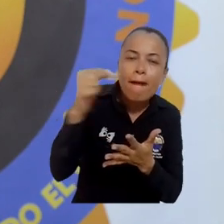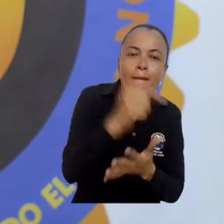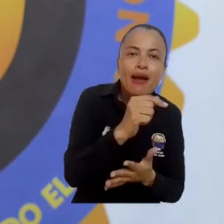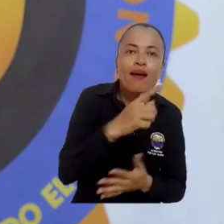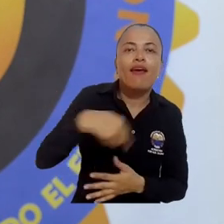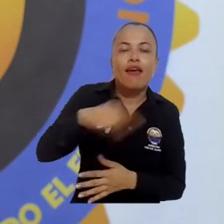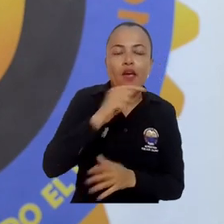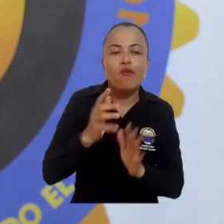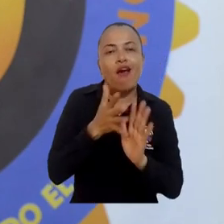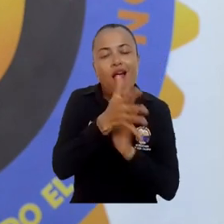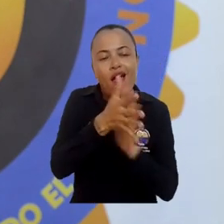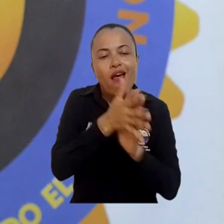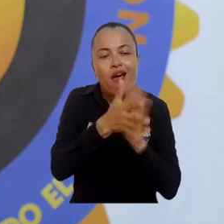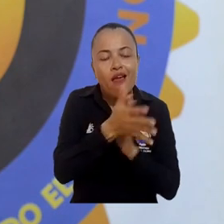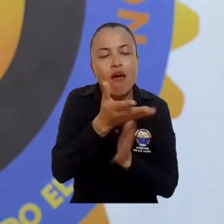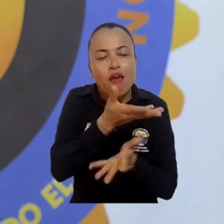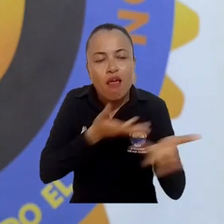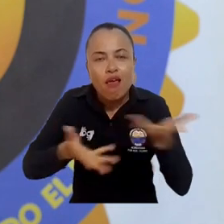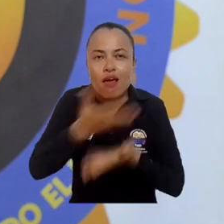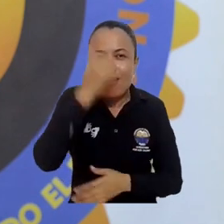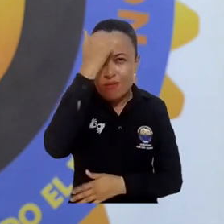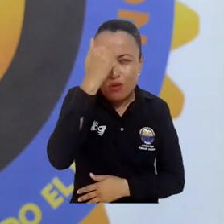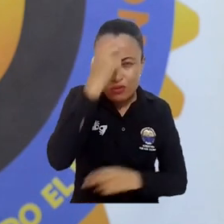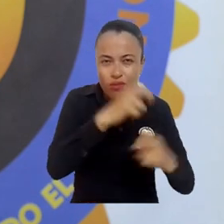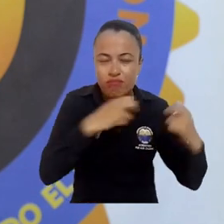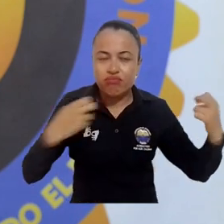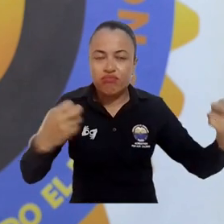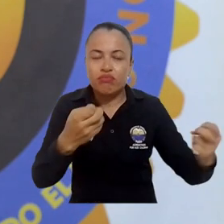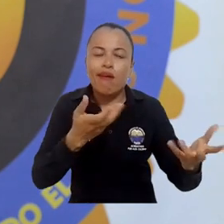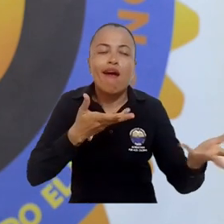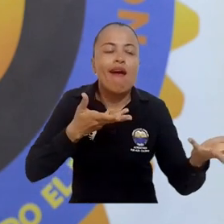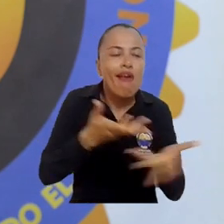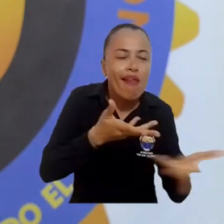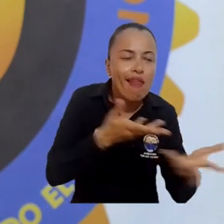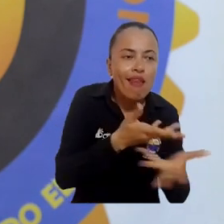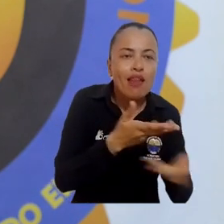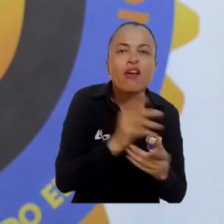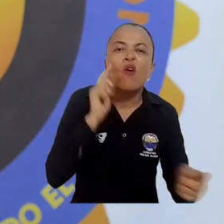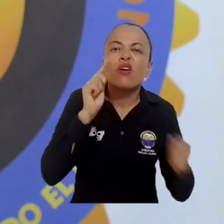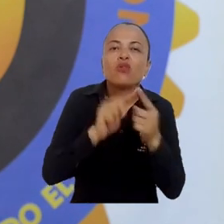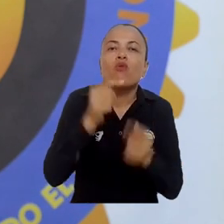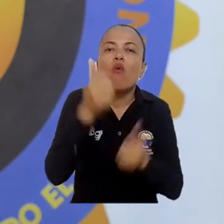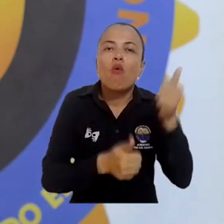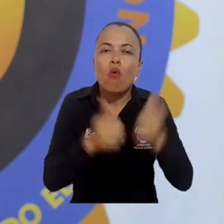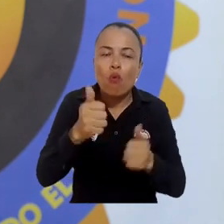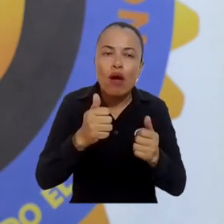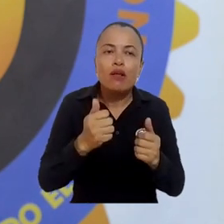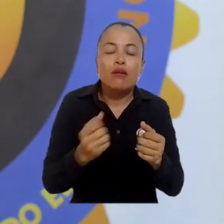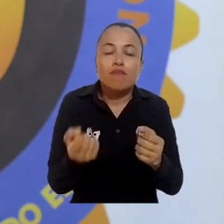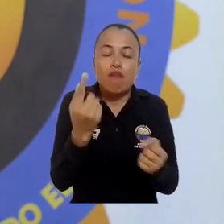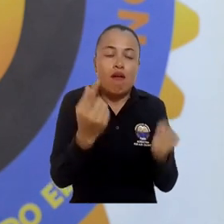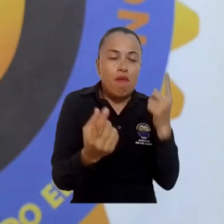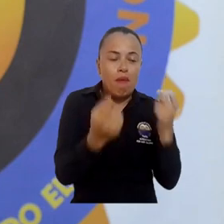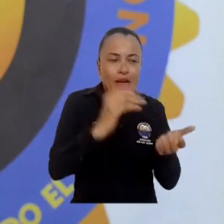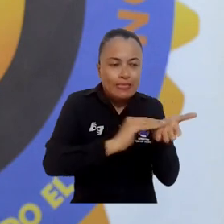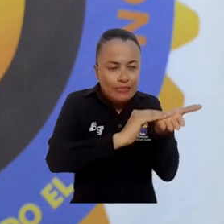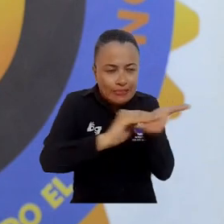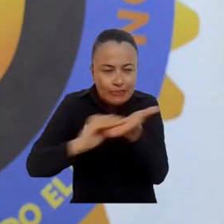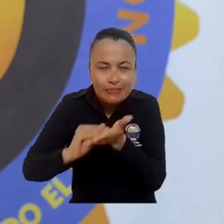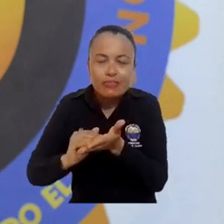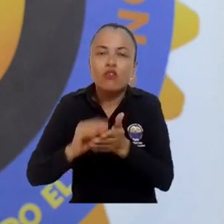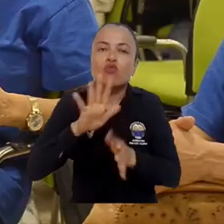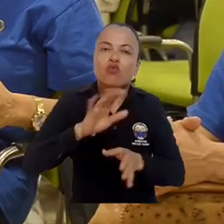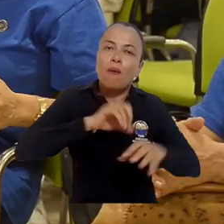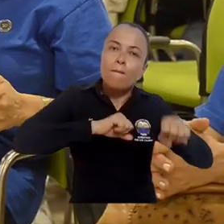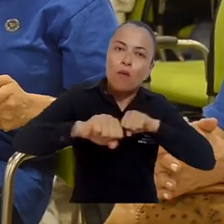los profesores que estuvieron en el panel, dieron con el traste de que esas inquietudes fueran resueltas a través de un movimiento